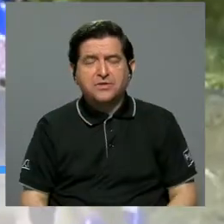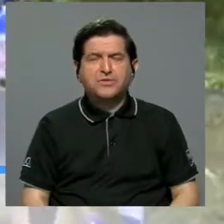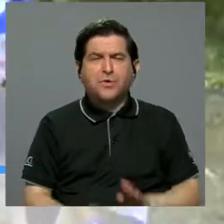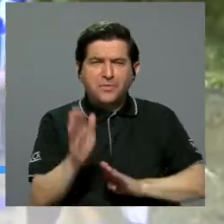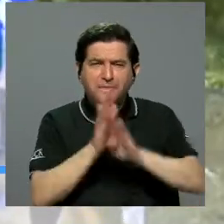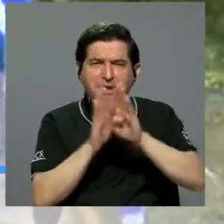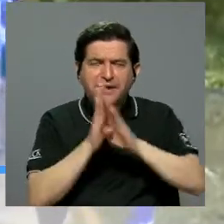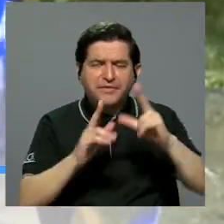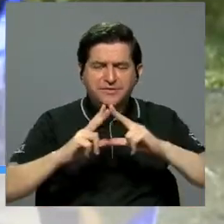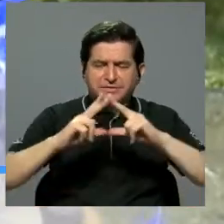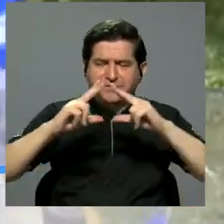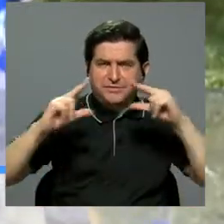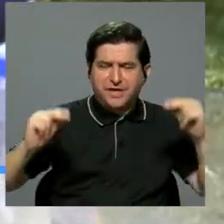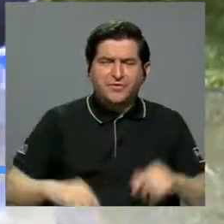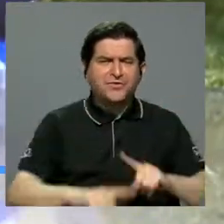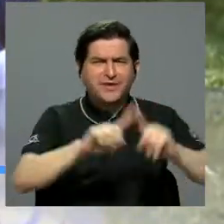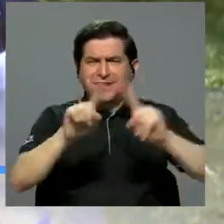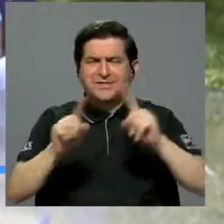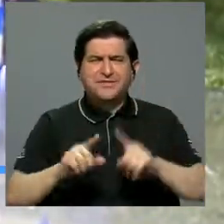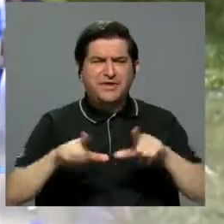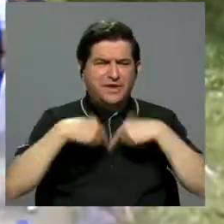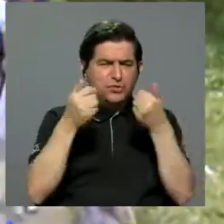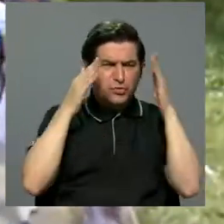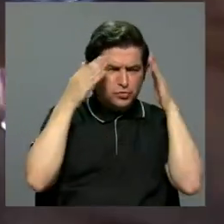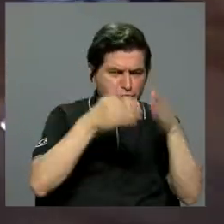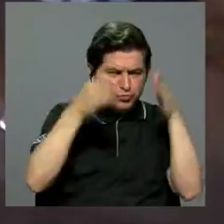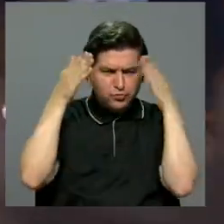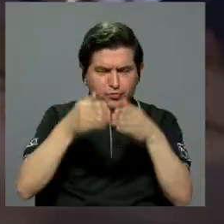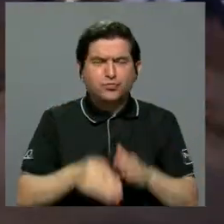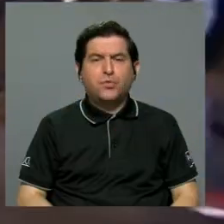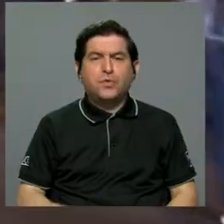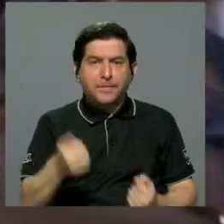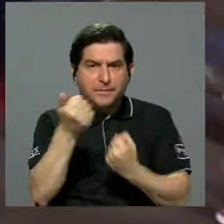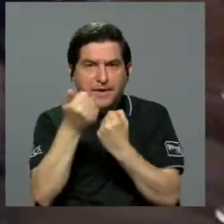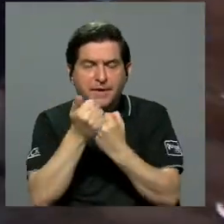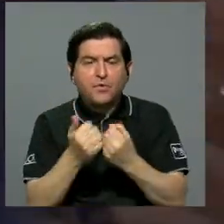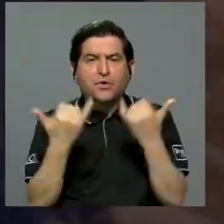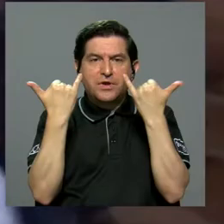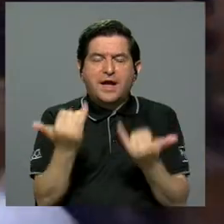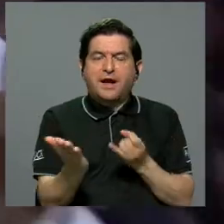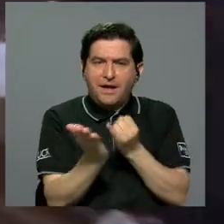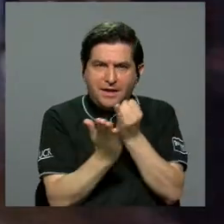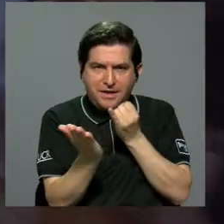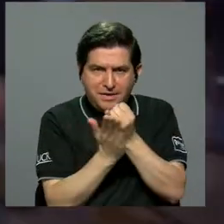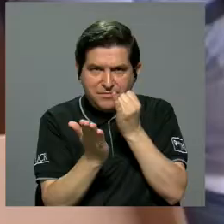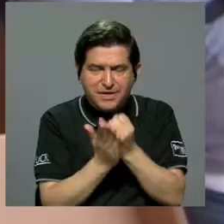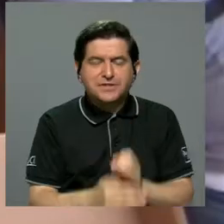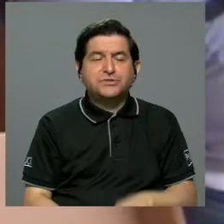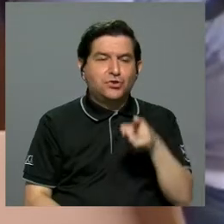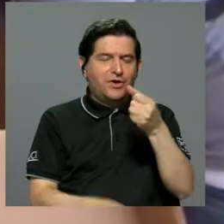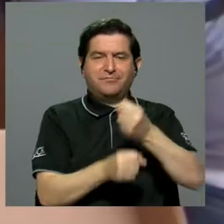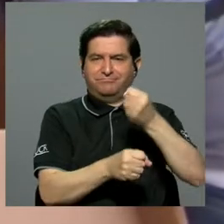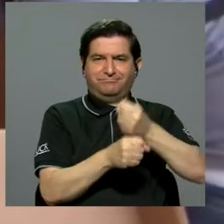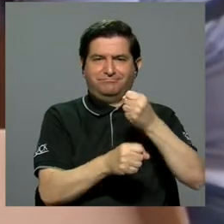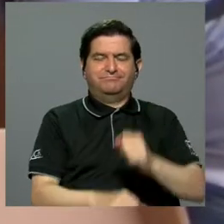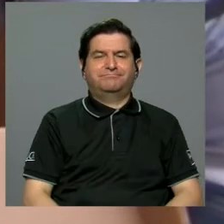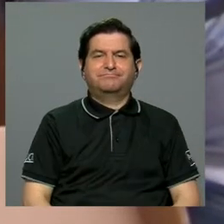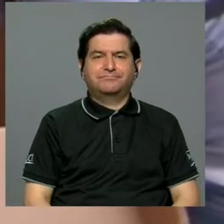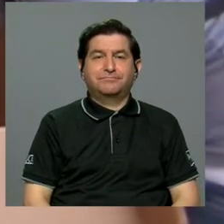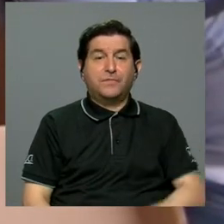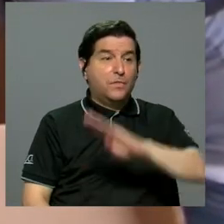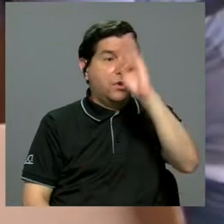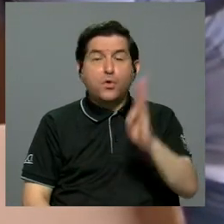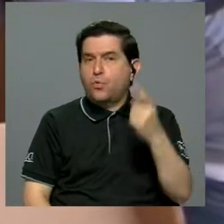ilusión de desarrollar en Nicaragua diversos grupos vocales que alimentarán la actual investigación en la que trabaja.